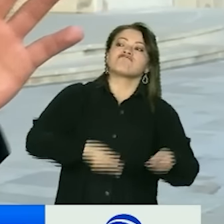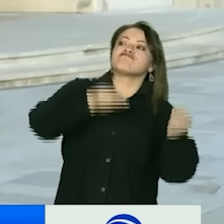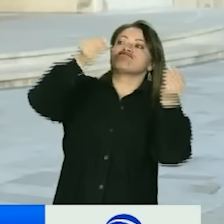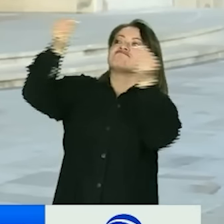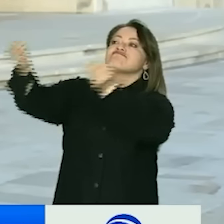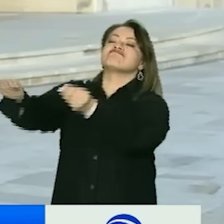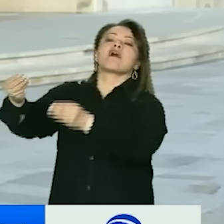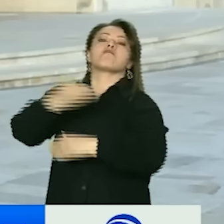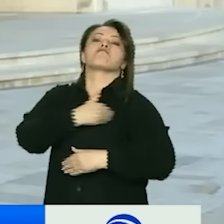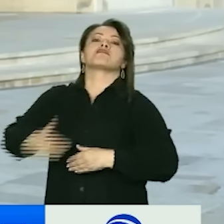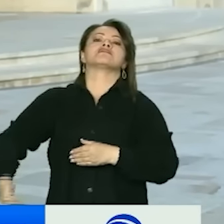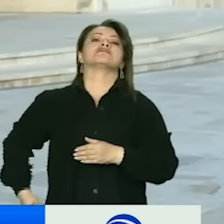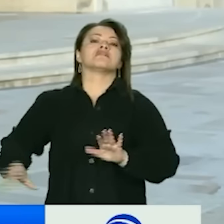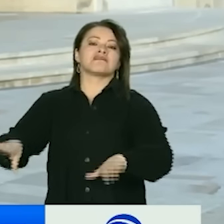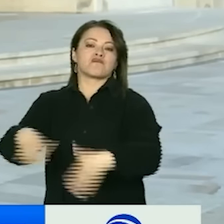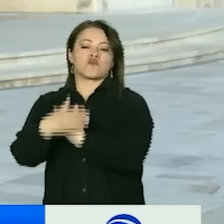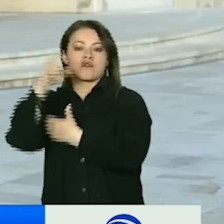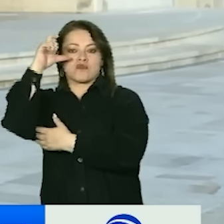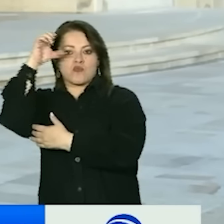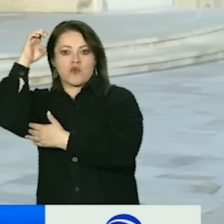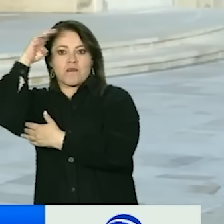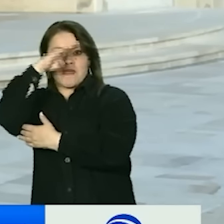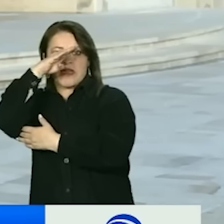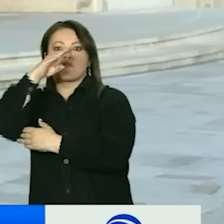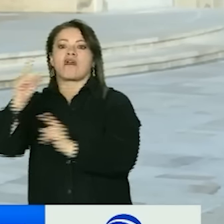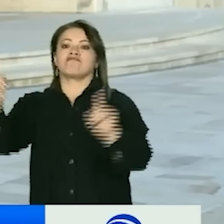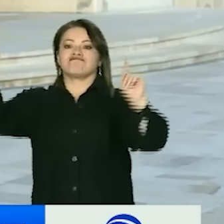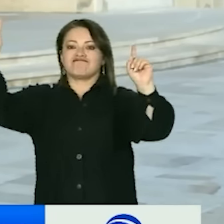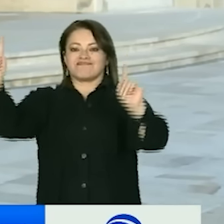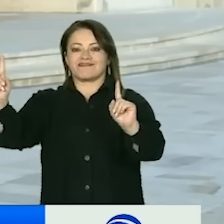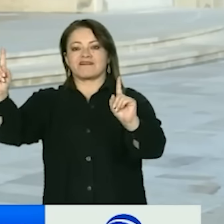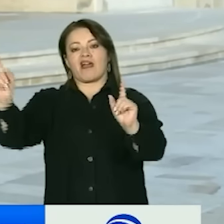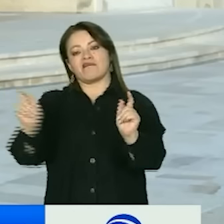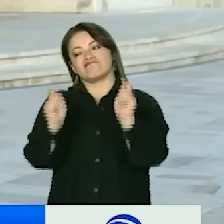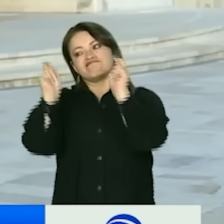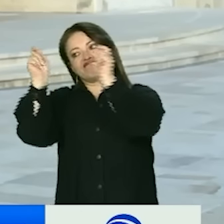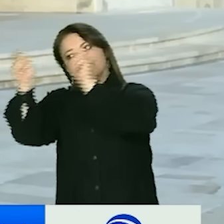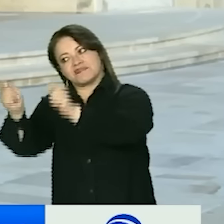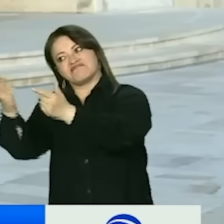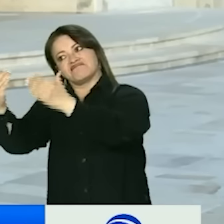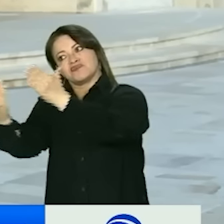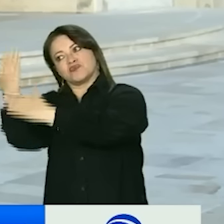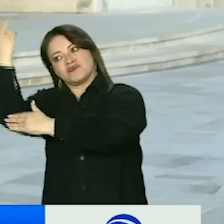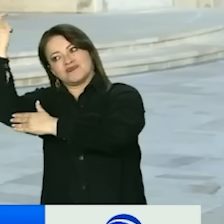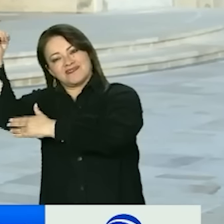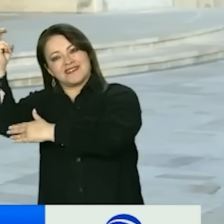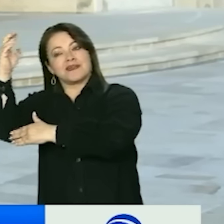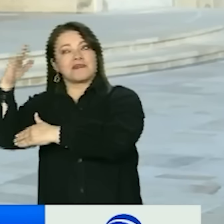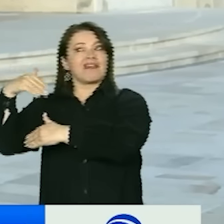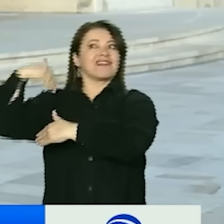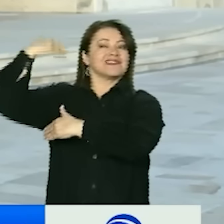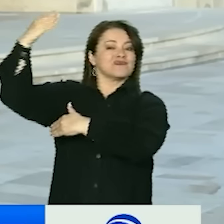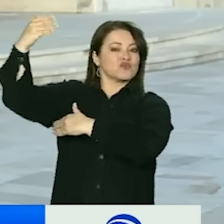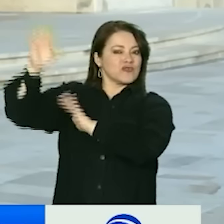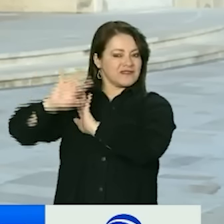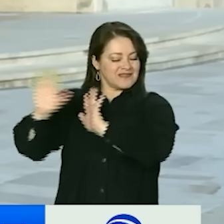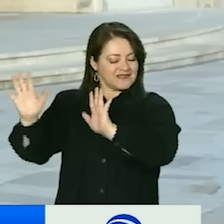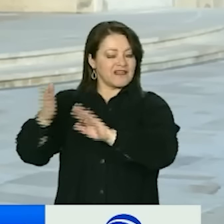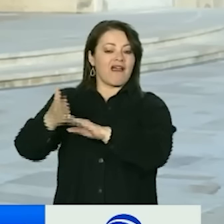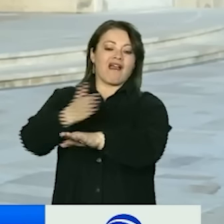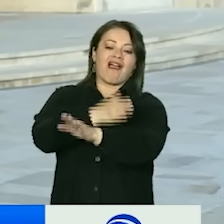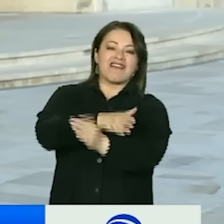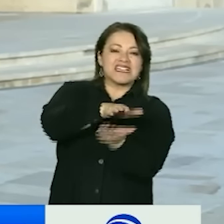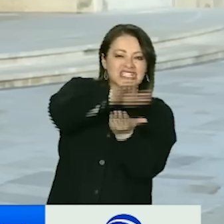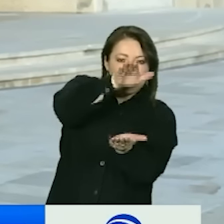la República y será el presidente Gustavo Petro la persona encargada de realizar la posesión oficial de la nueva fiscal general de la Nación.